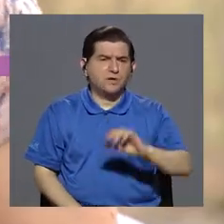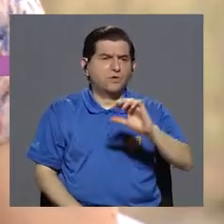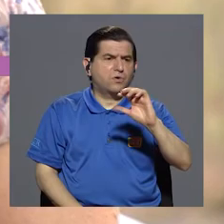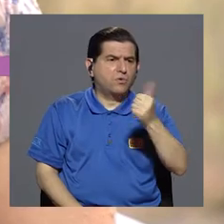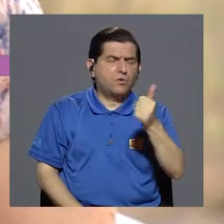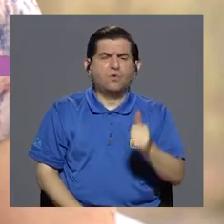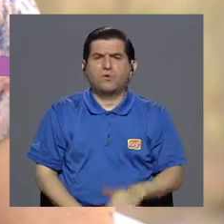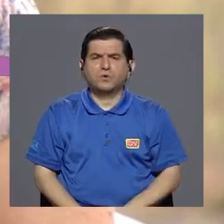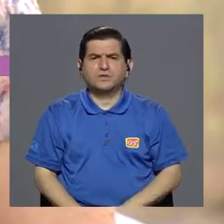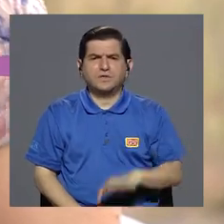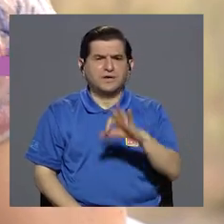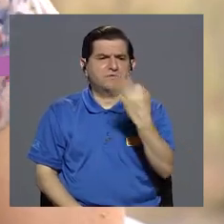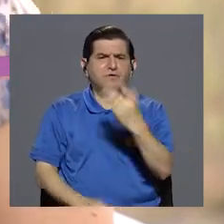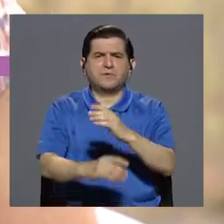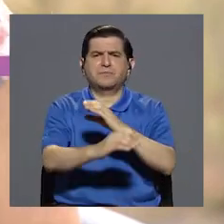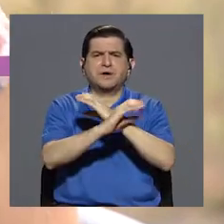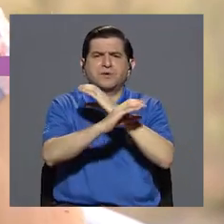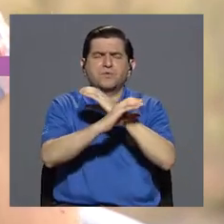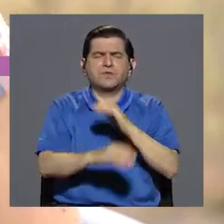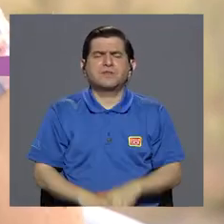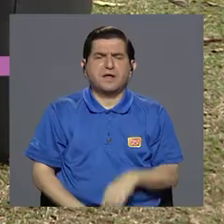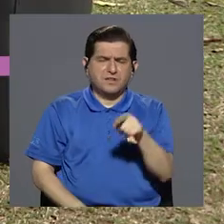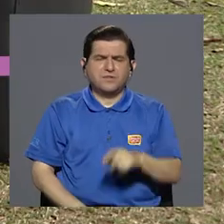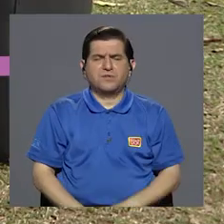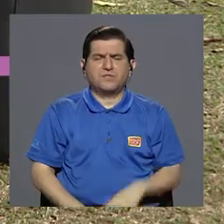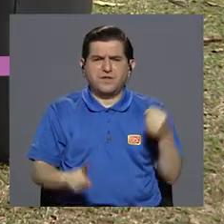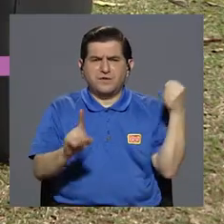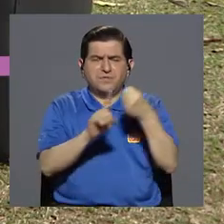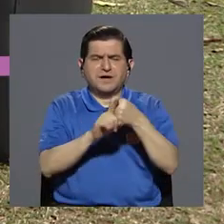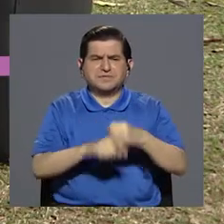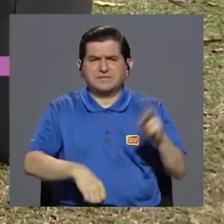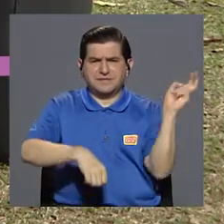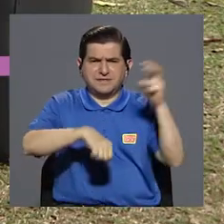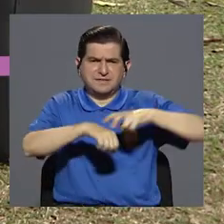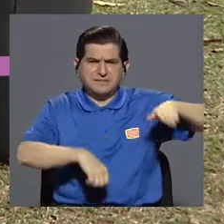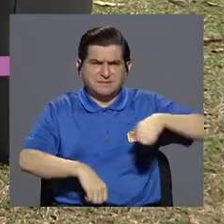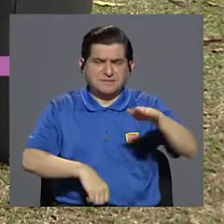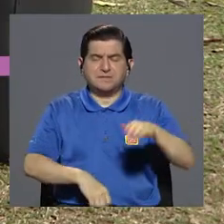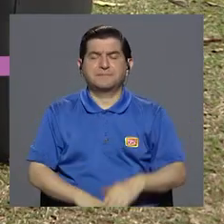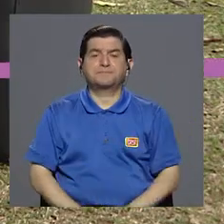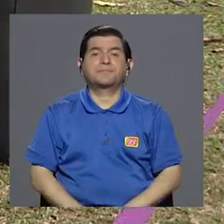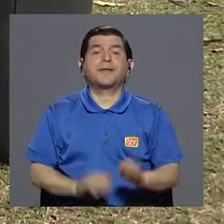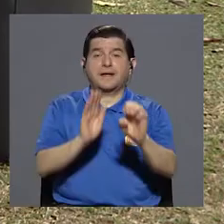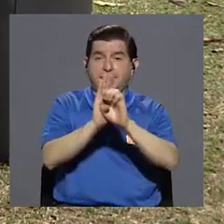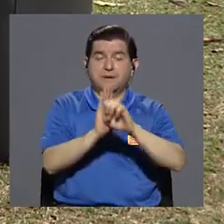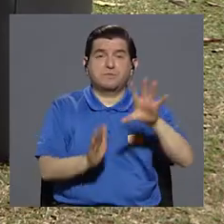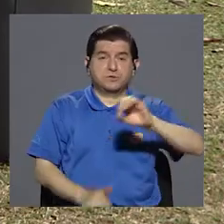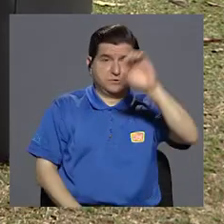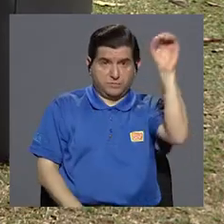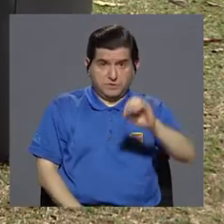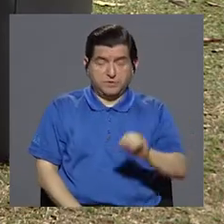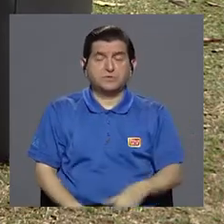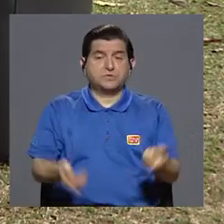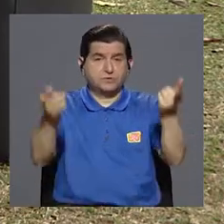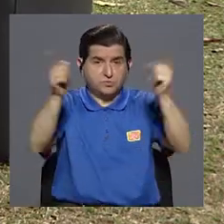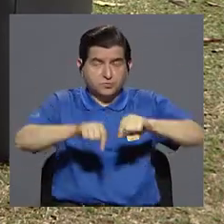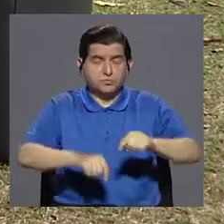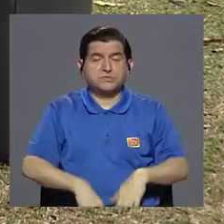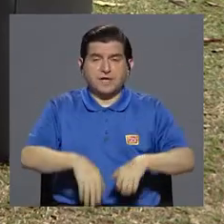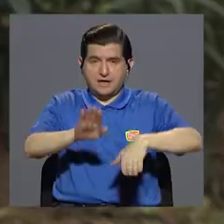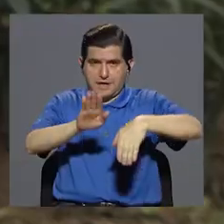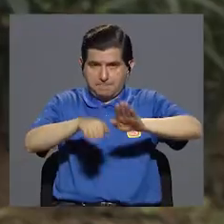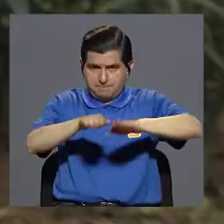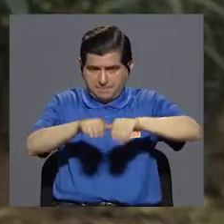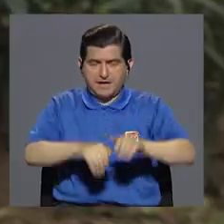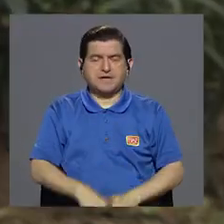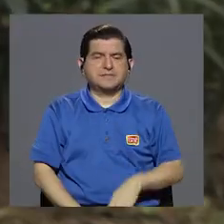otras formas se pueden prevenir los accidentes sofídicos, como se les llama? Por ejemplo, el 50% de las mordeduras ocurren en los pies